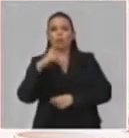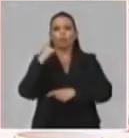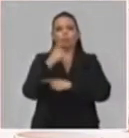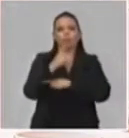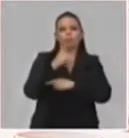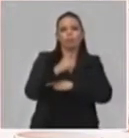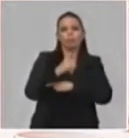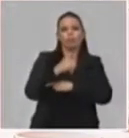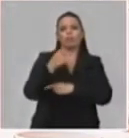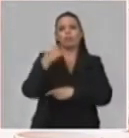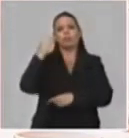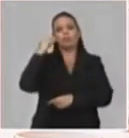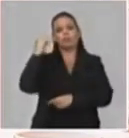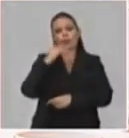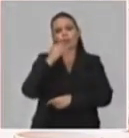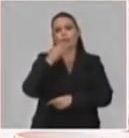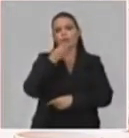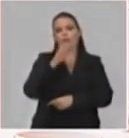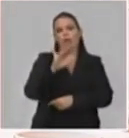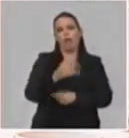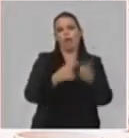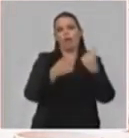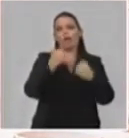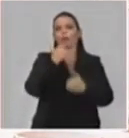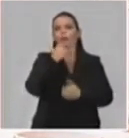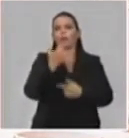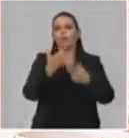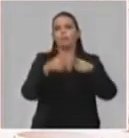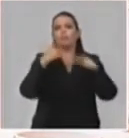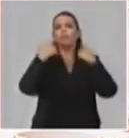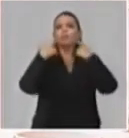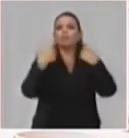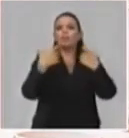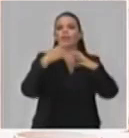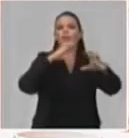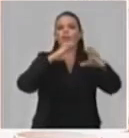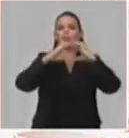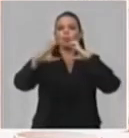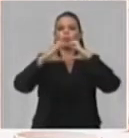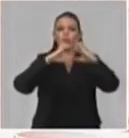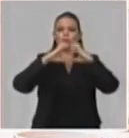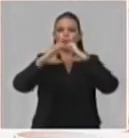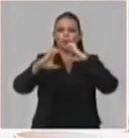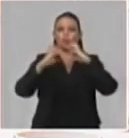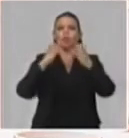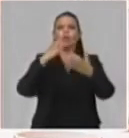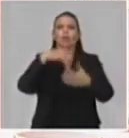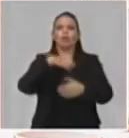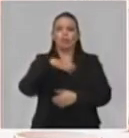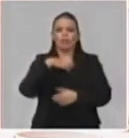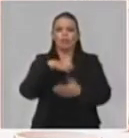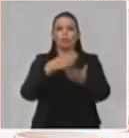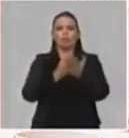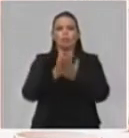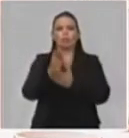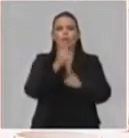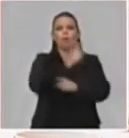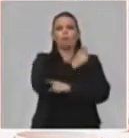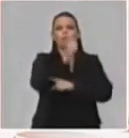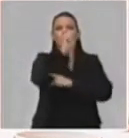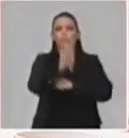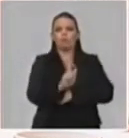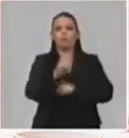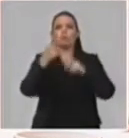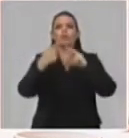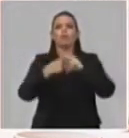pero también algo muy importante fue la comunicación que mantuvieron los estudiantes con los profesores a través